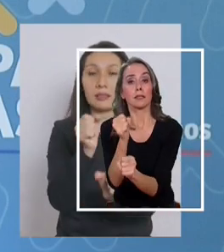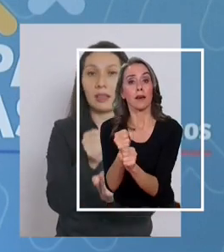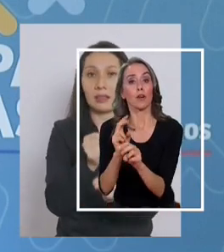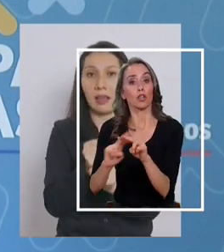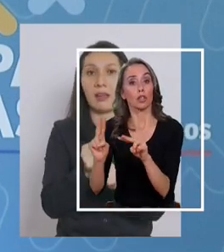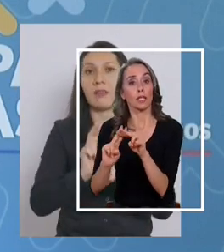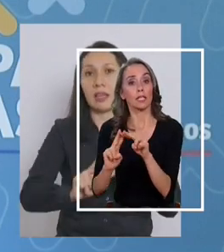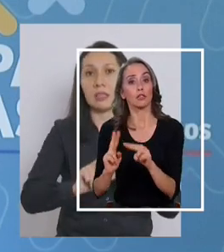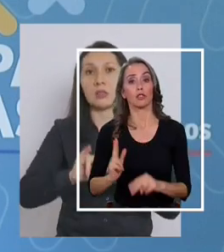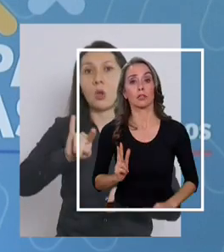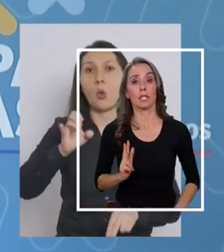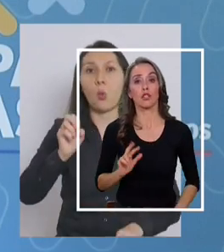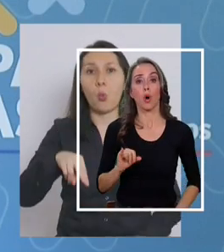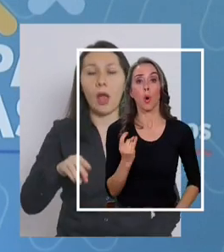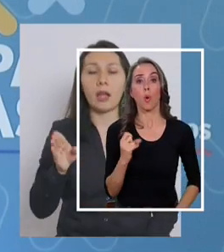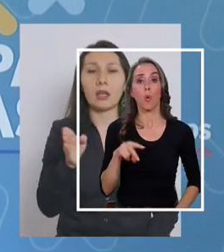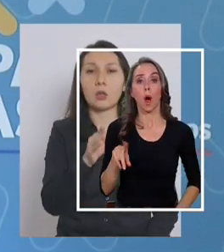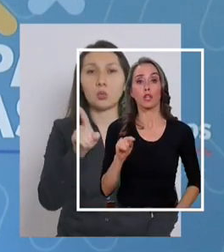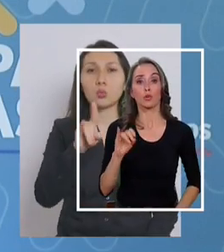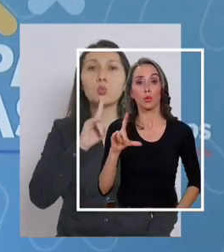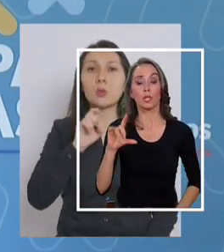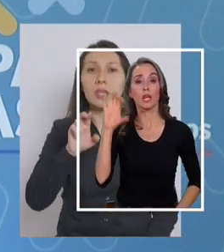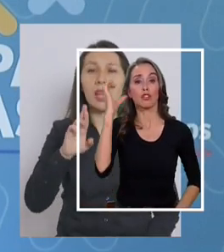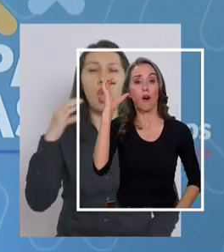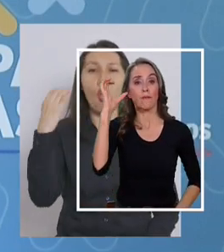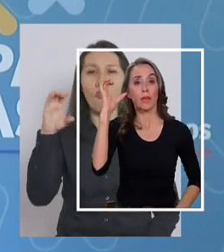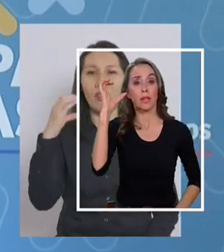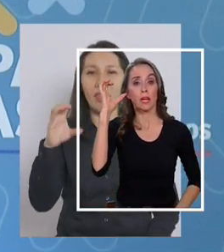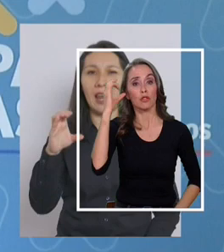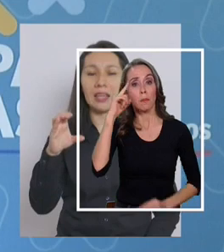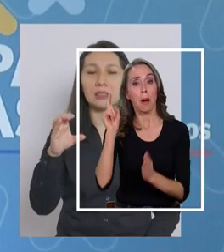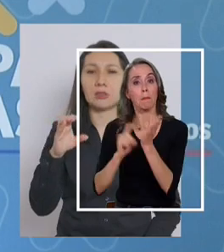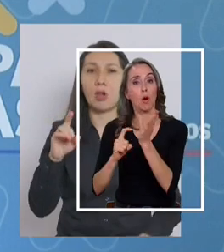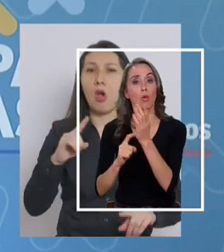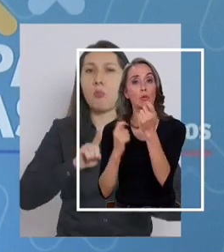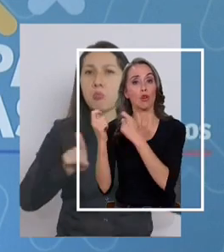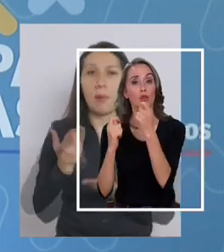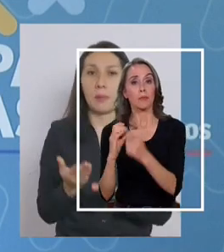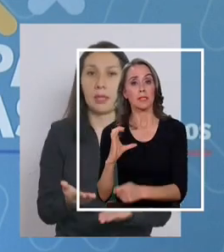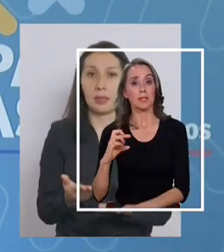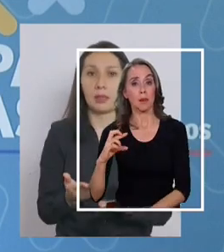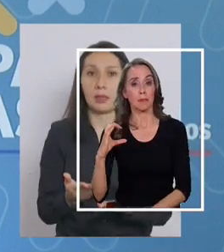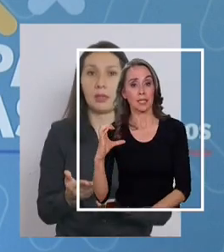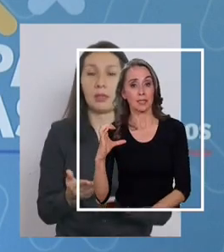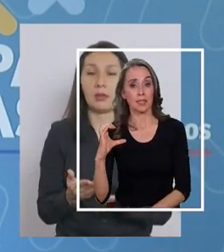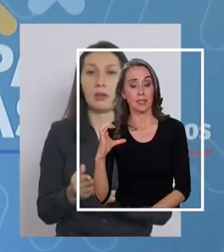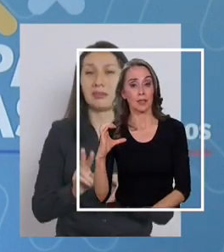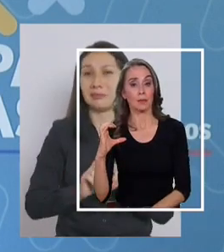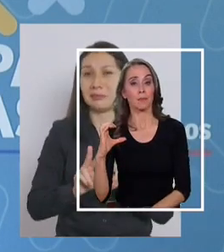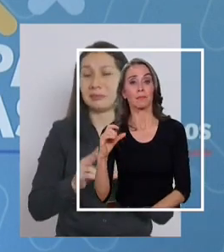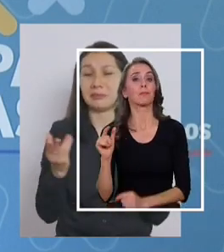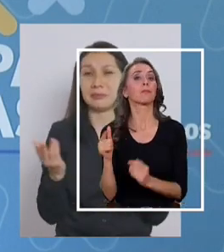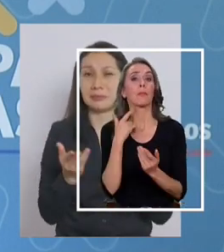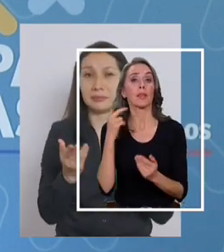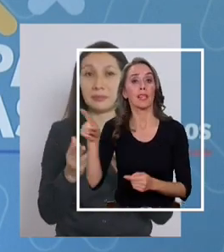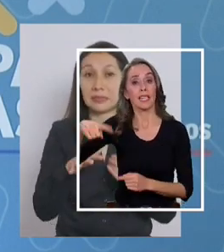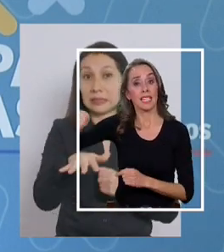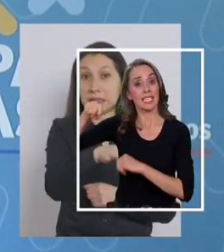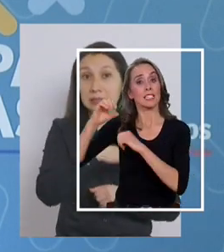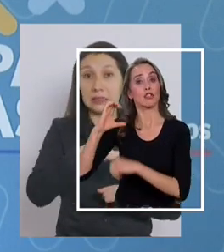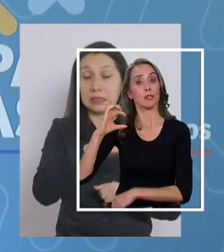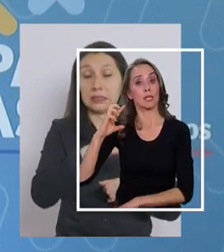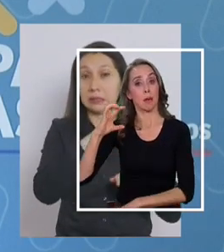hizo, que ha hecho don Juan Sutil y de la Confederación para la Producción y el Comercio. El hecho de que ellos